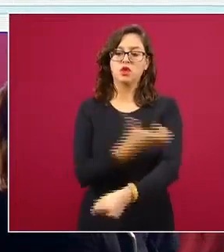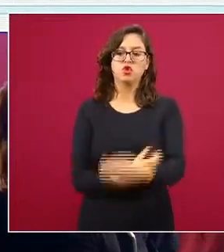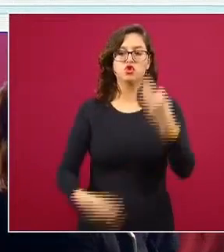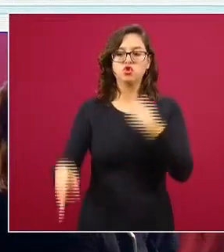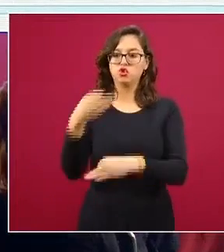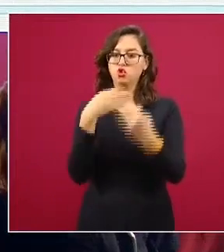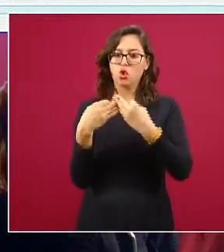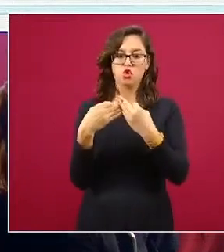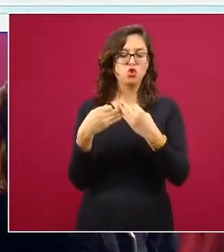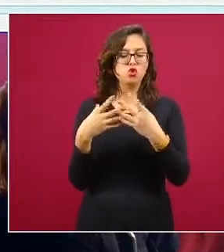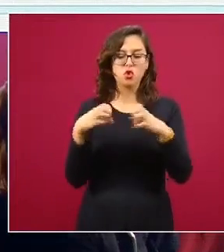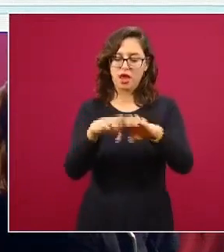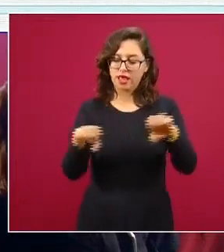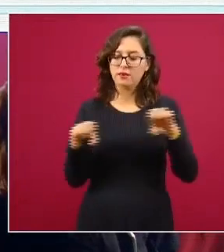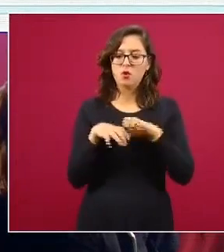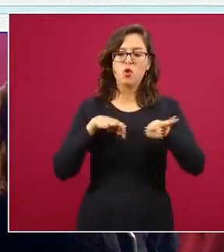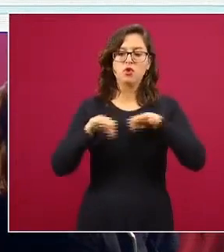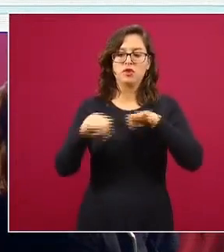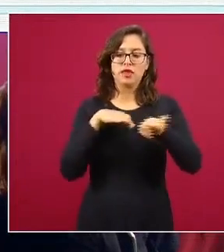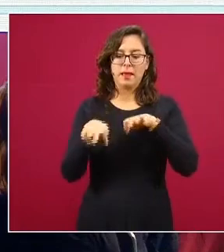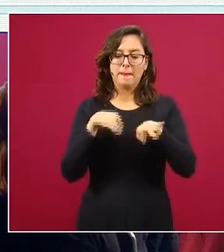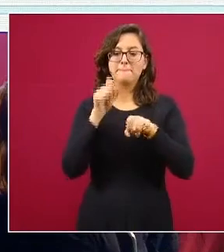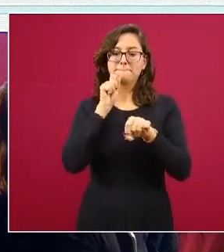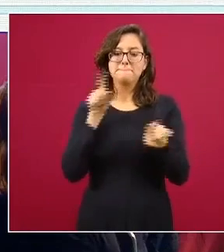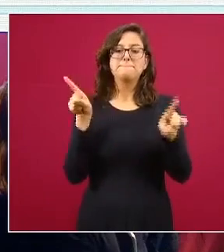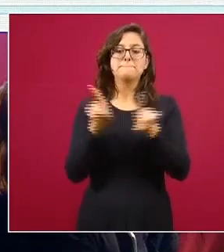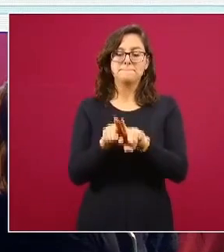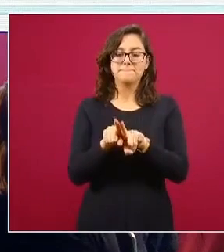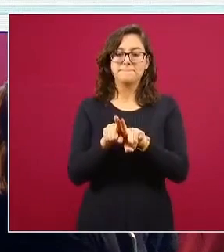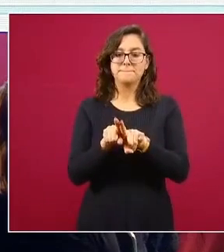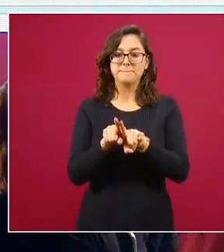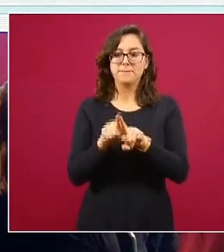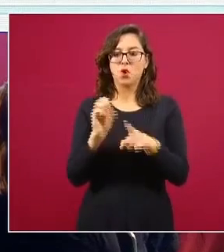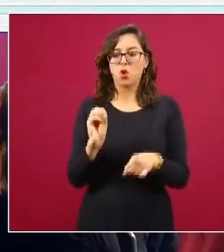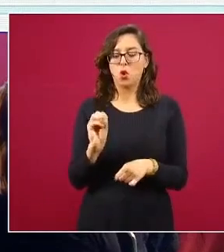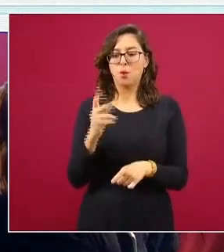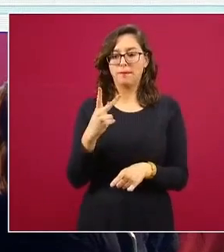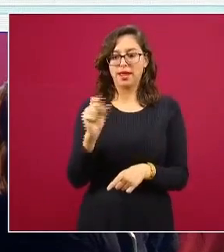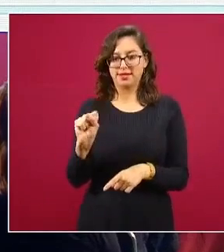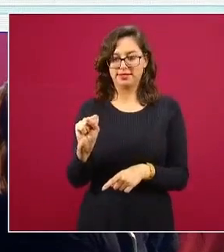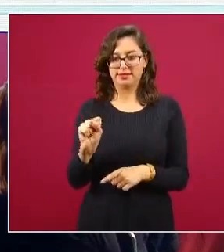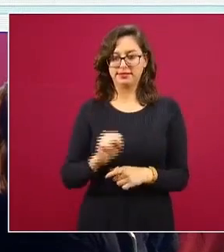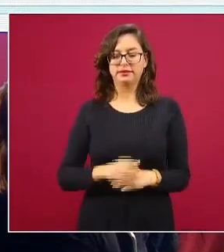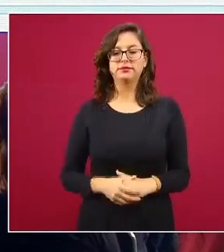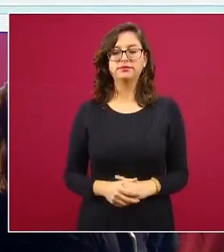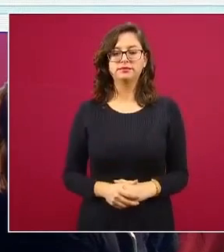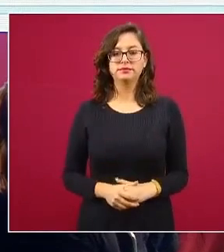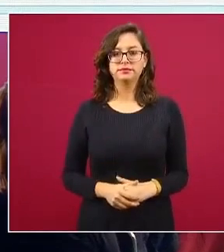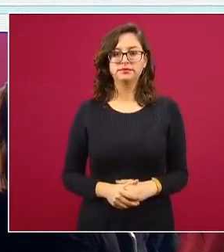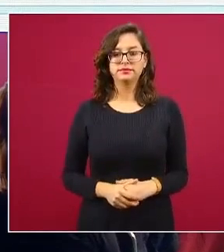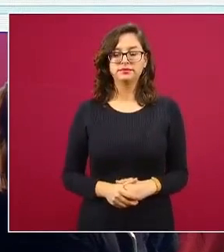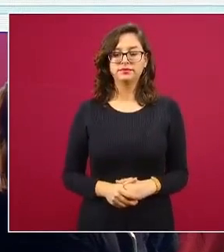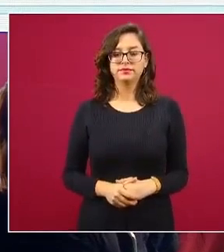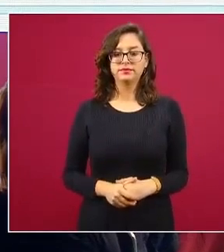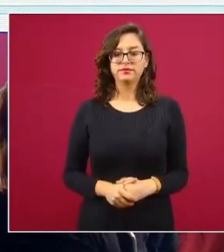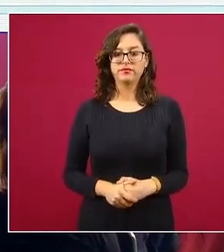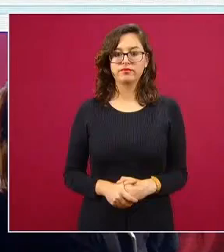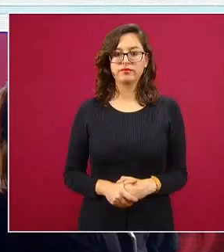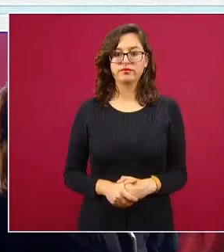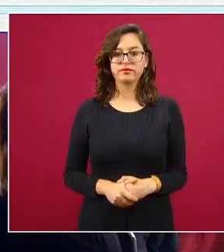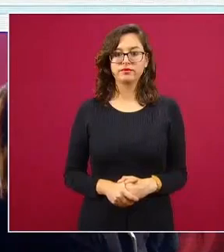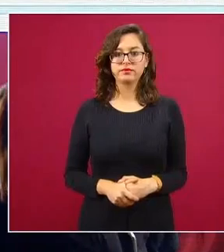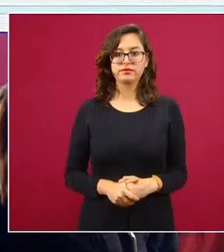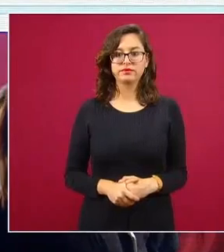de todo este trabajo y de todo este esfuerzo por parte de la Organización Panamericana de la Salud ya la siguiente